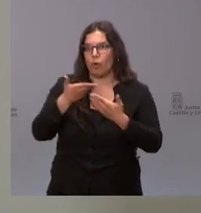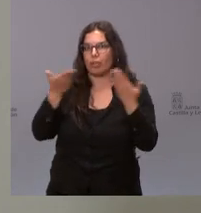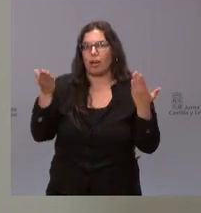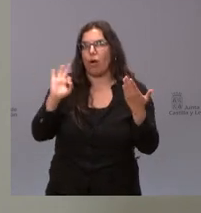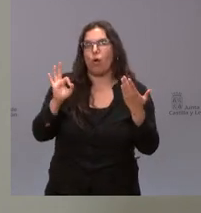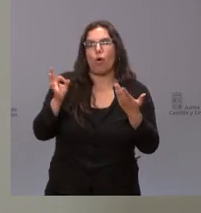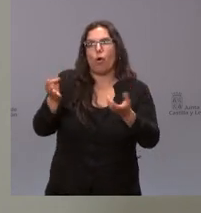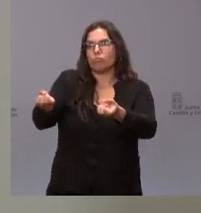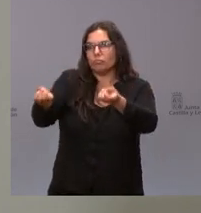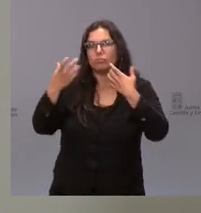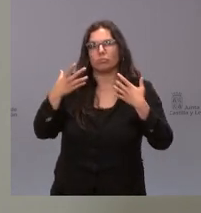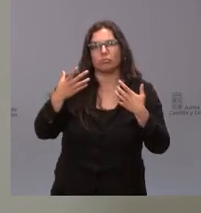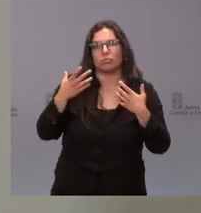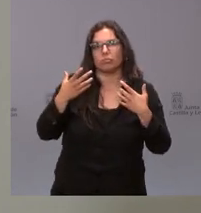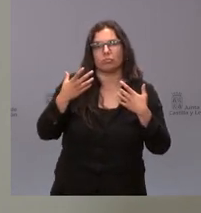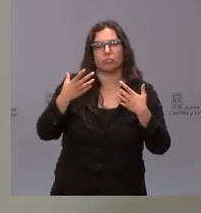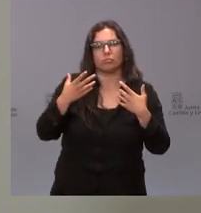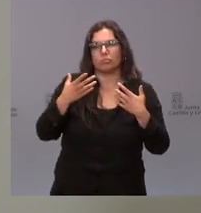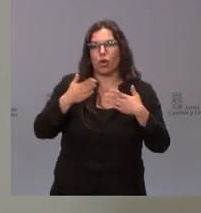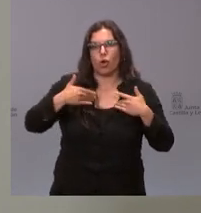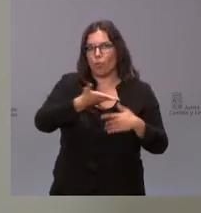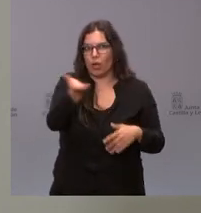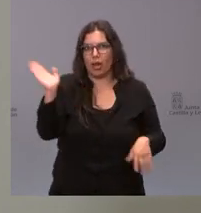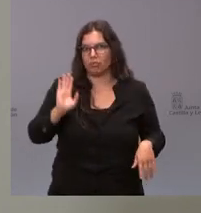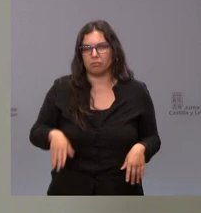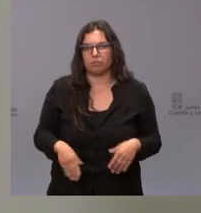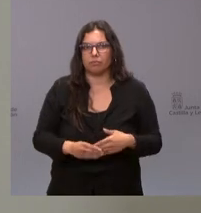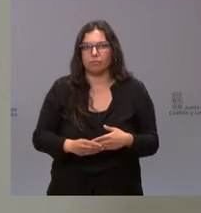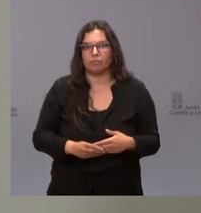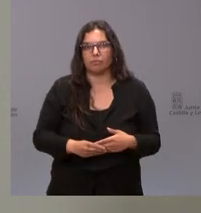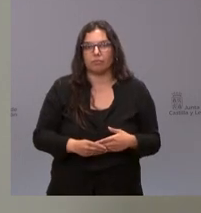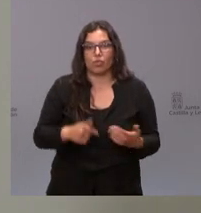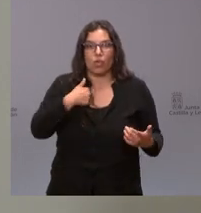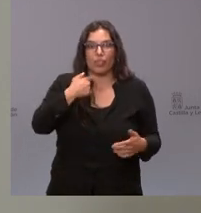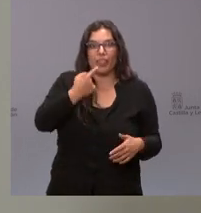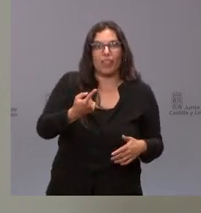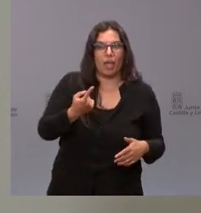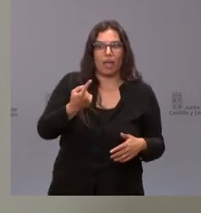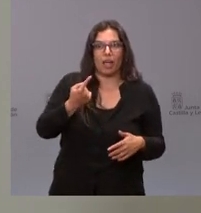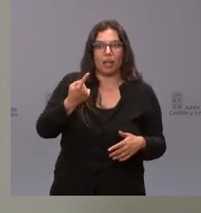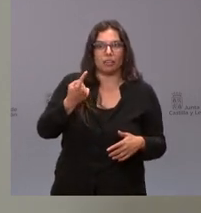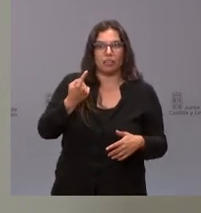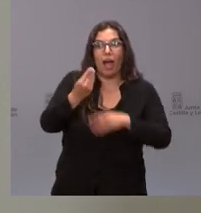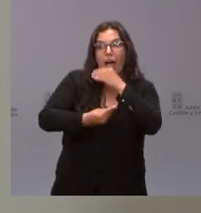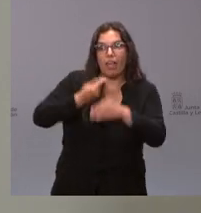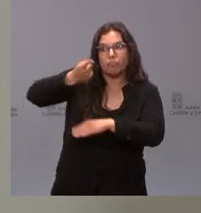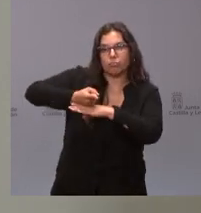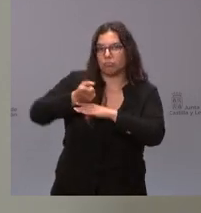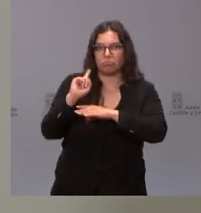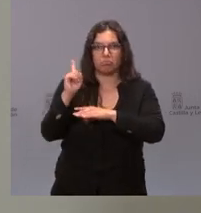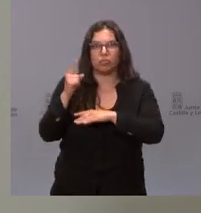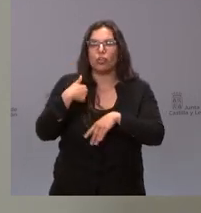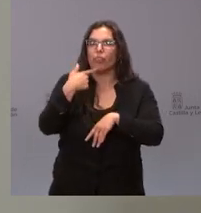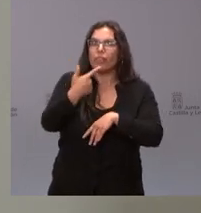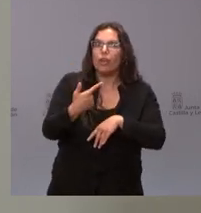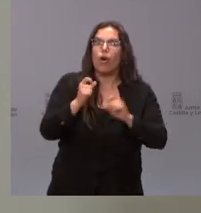recibir información a través de la vía que ustedes quieran obtener y no seré yo el que les diga cómo tienen que actuar yo sí les digo cuál